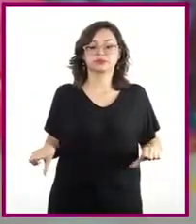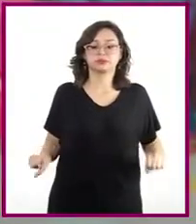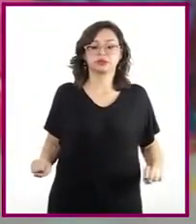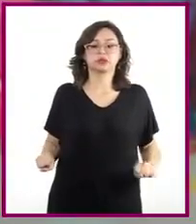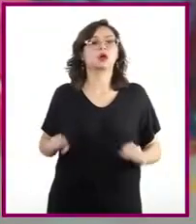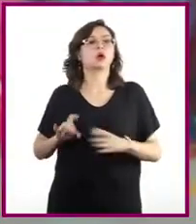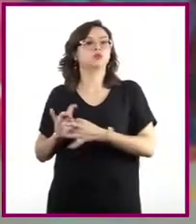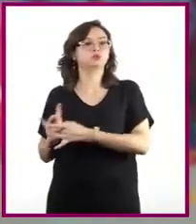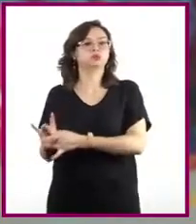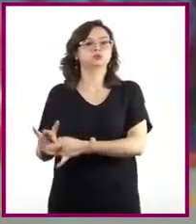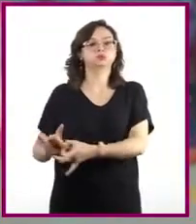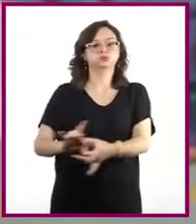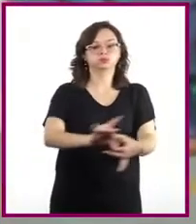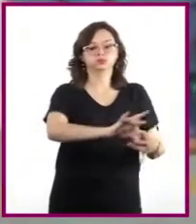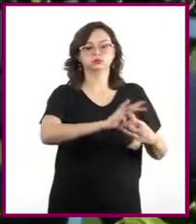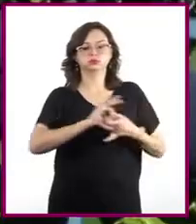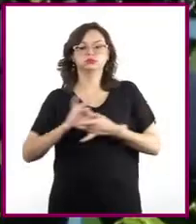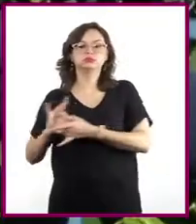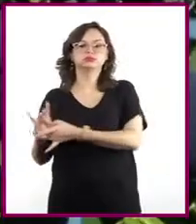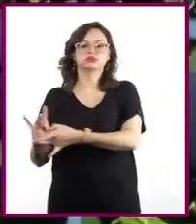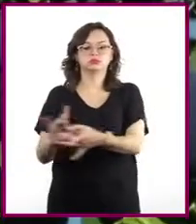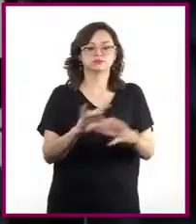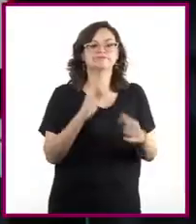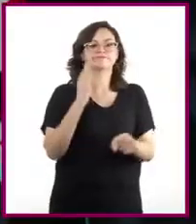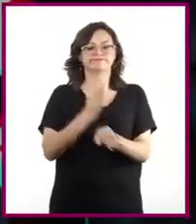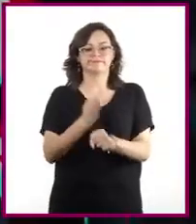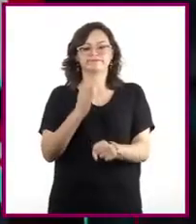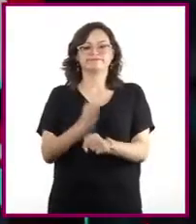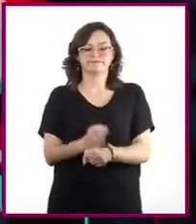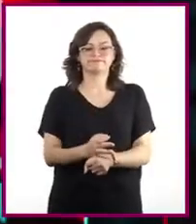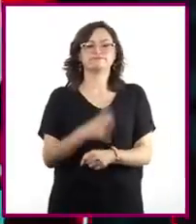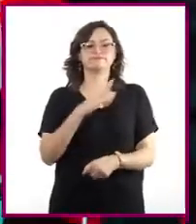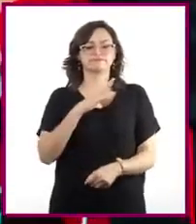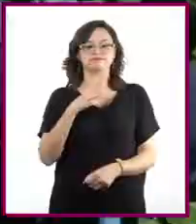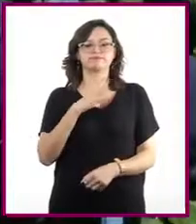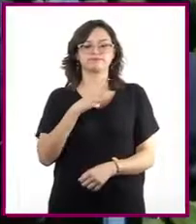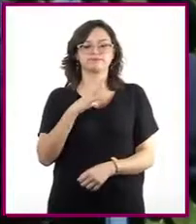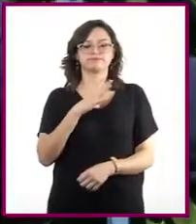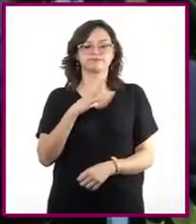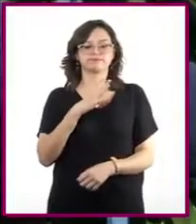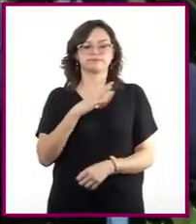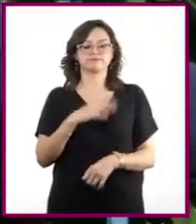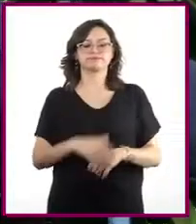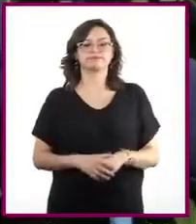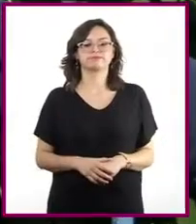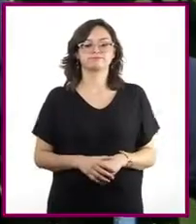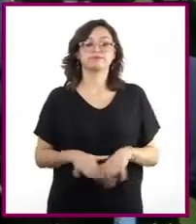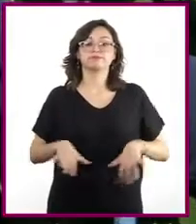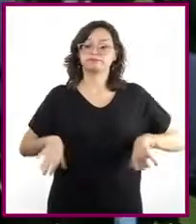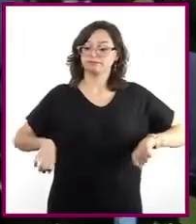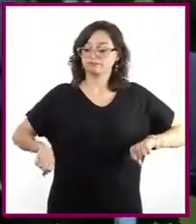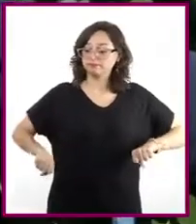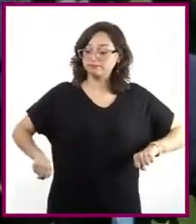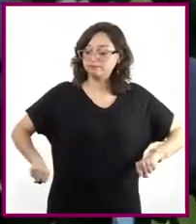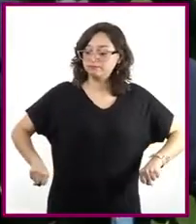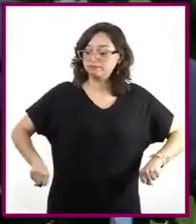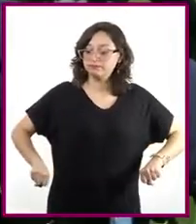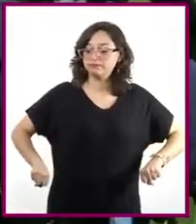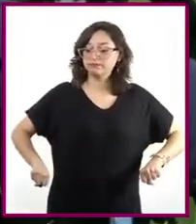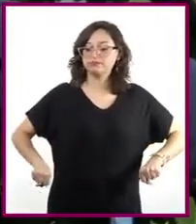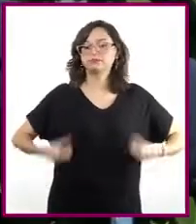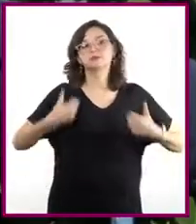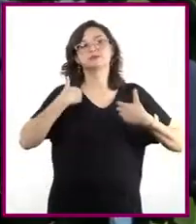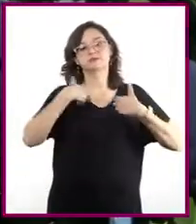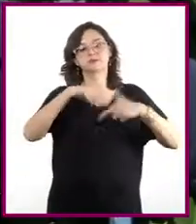unión o contacto corporal que en este momento tenemos con nuestros compañeros. Ahora, sin soltarse, con